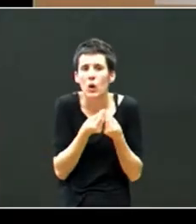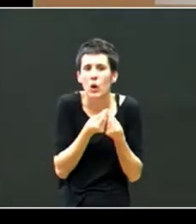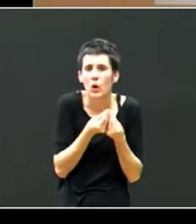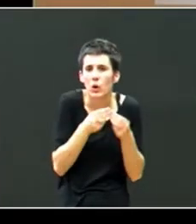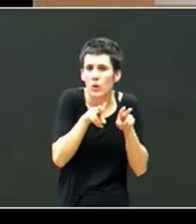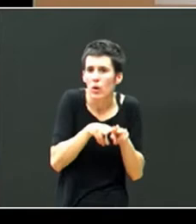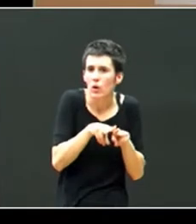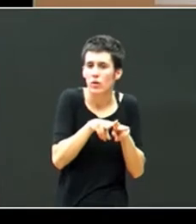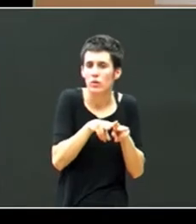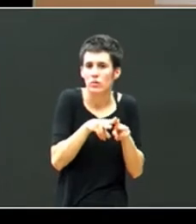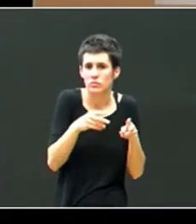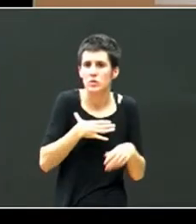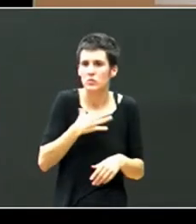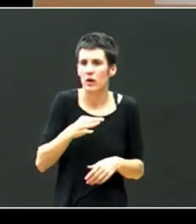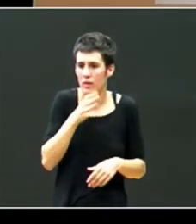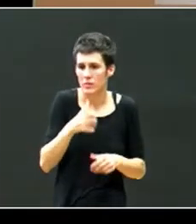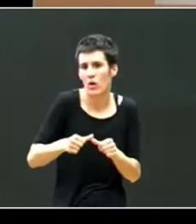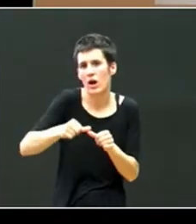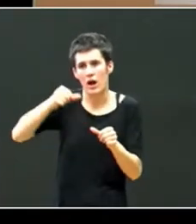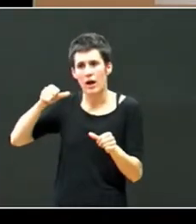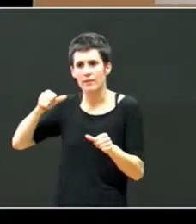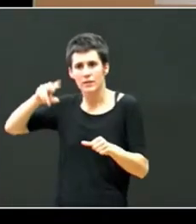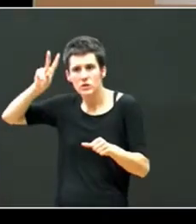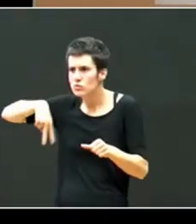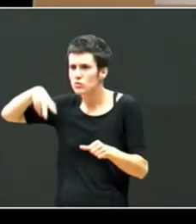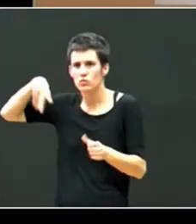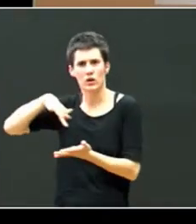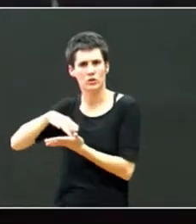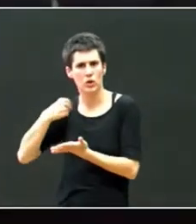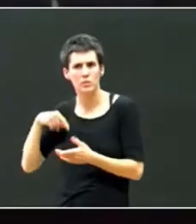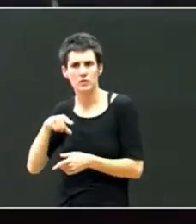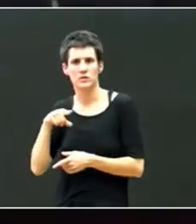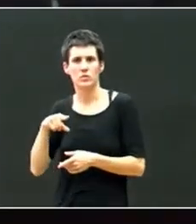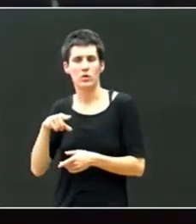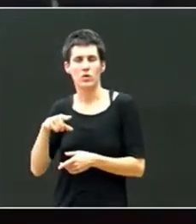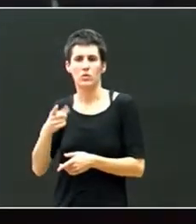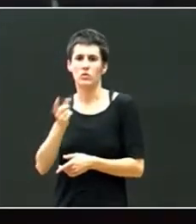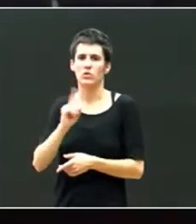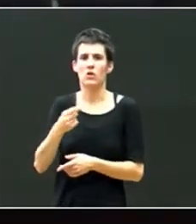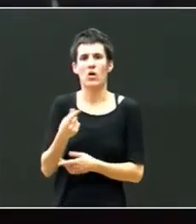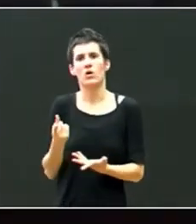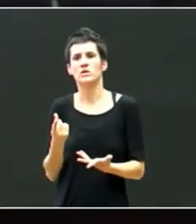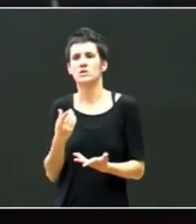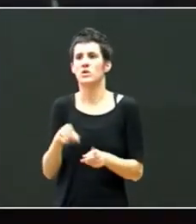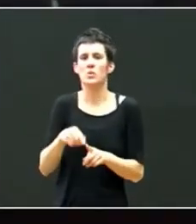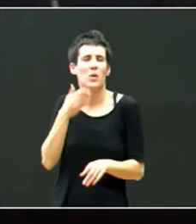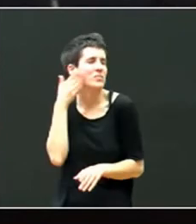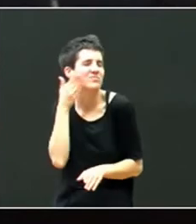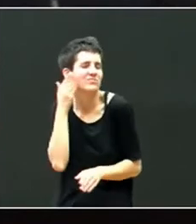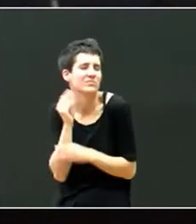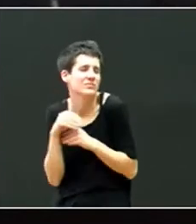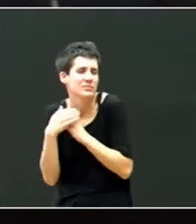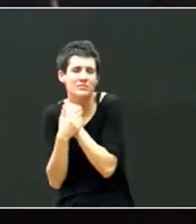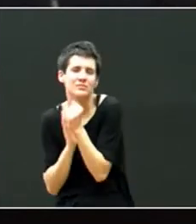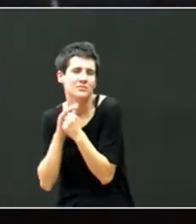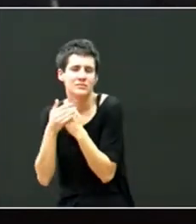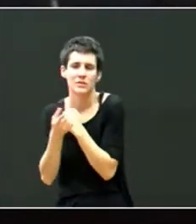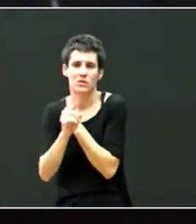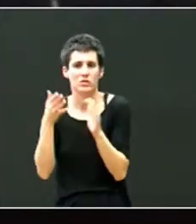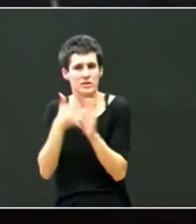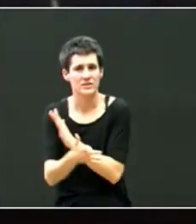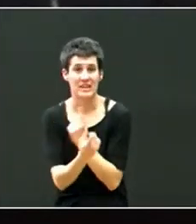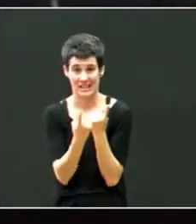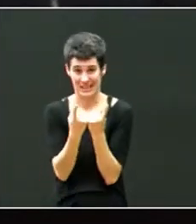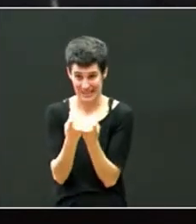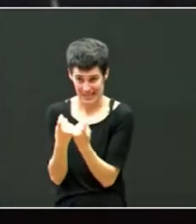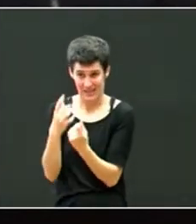los 0 ni a los 1 ni a los 2 ni a los 3 ni a los 4 eso no son caprichos no son mimos son necesidades porque